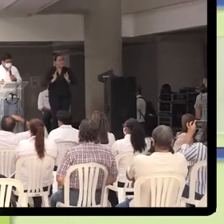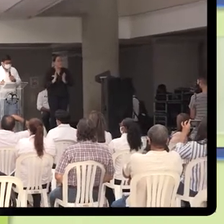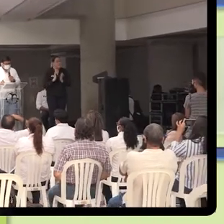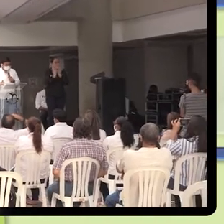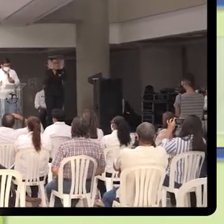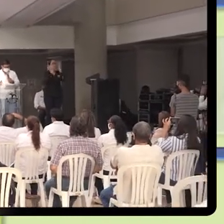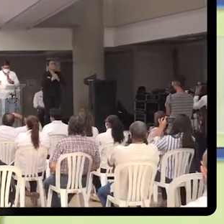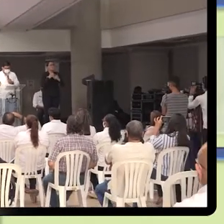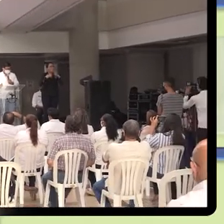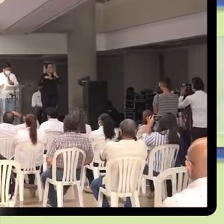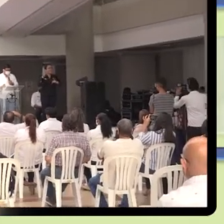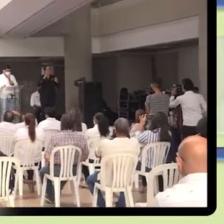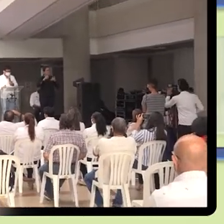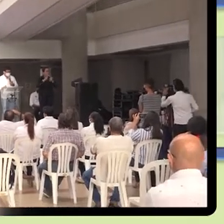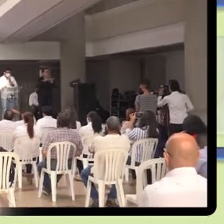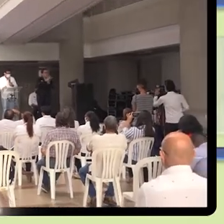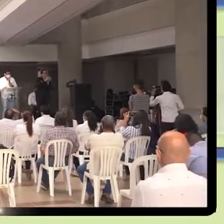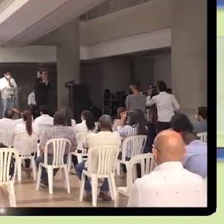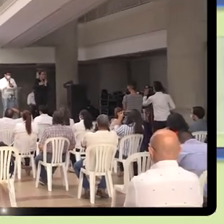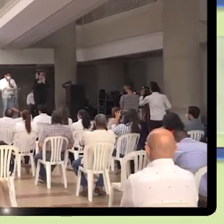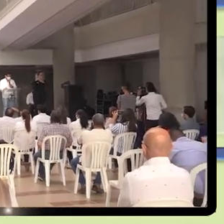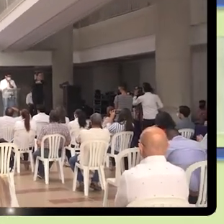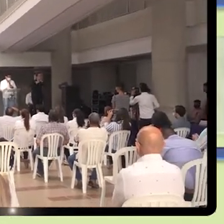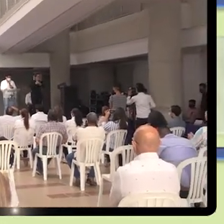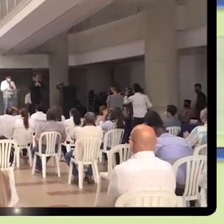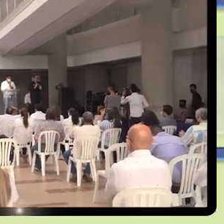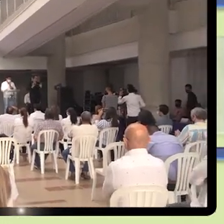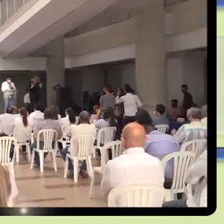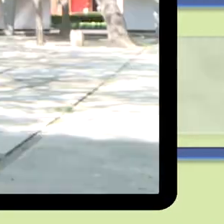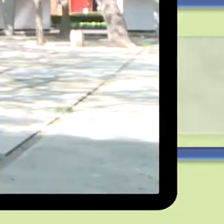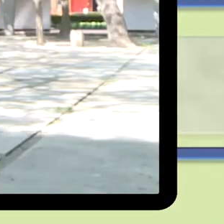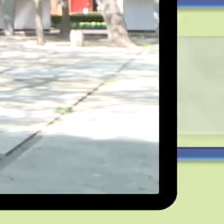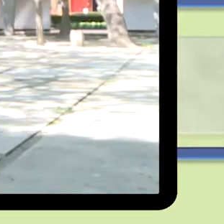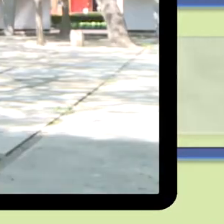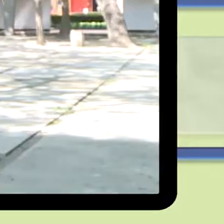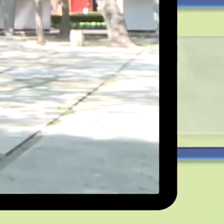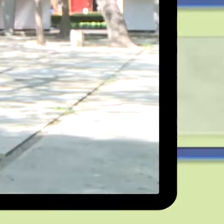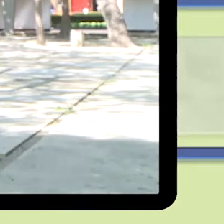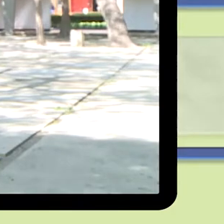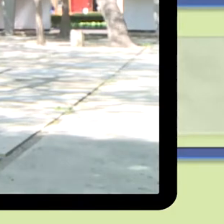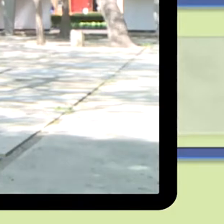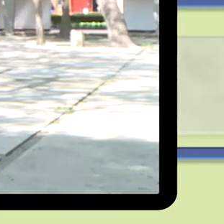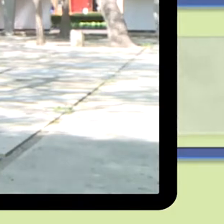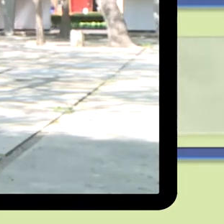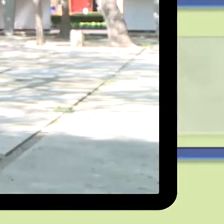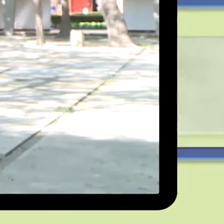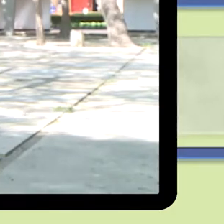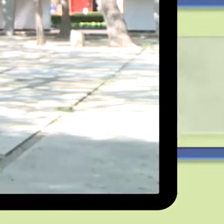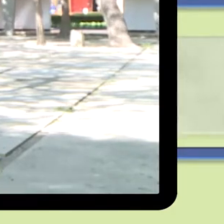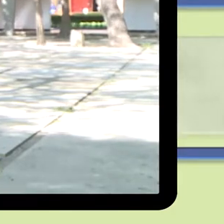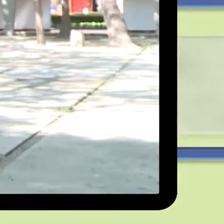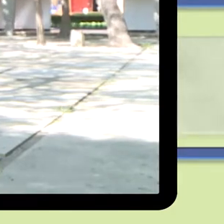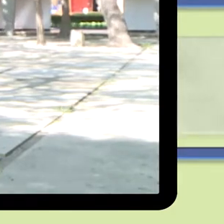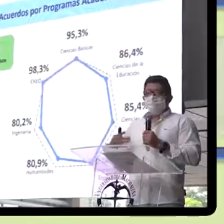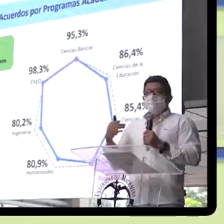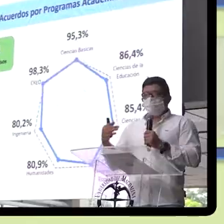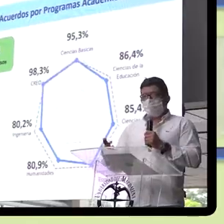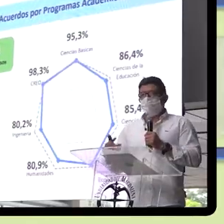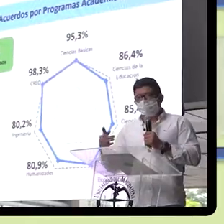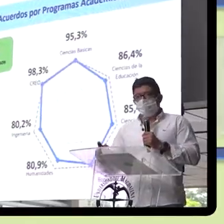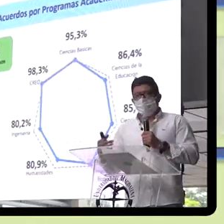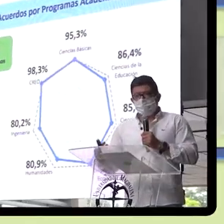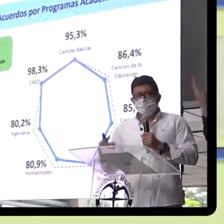detallado informe de gestión de los últimos cuatro años el rector pablo vera salazar rindió cuentas de las acciones y procesos